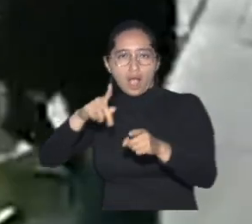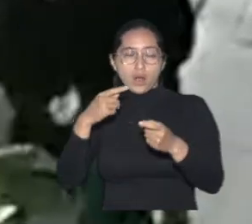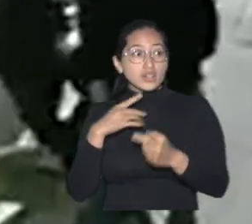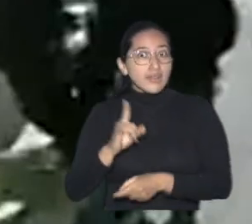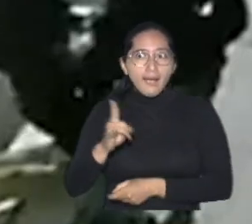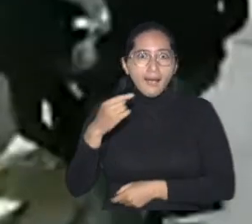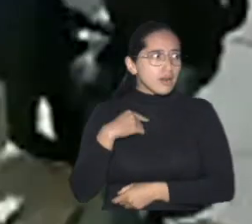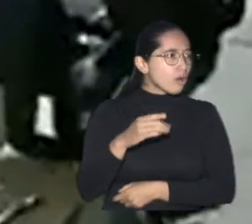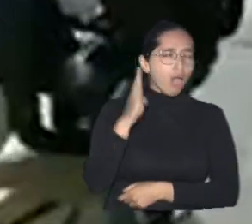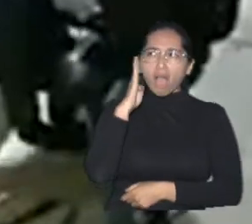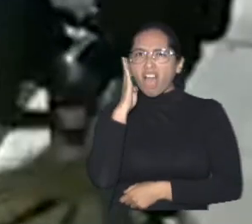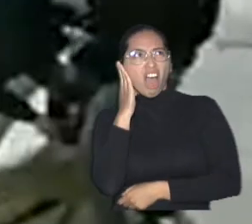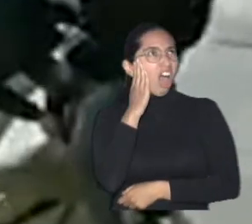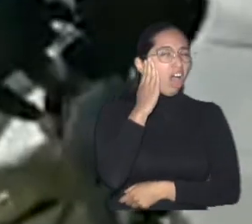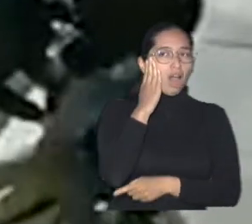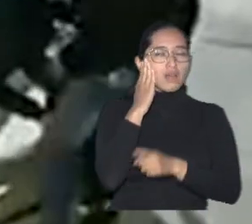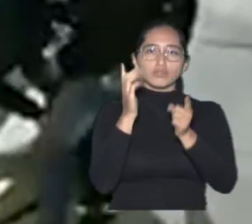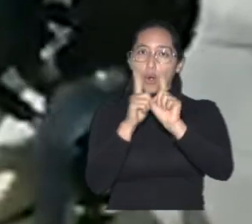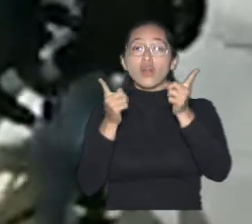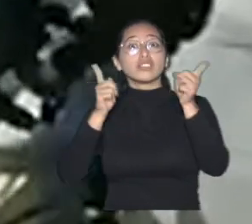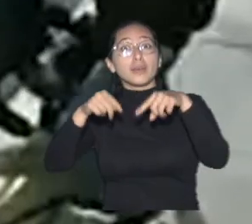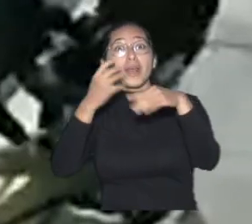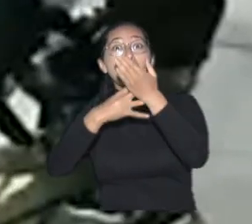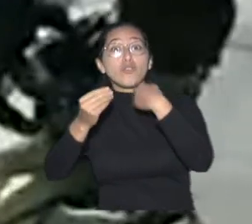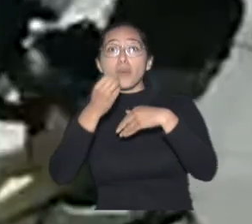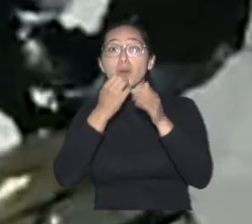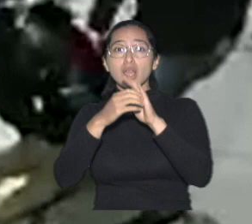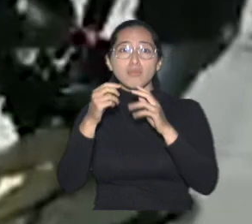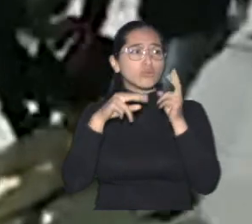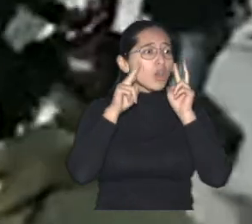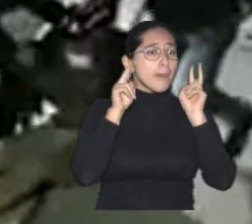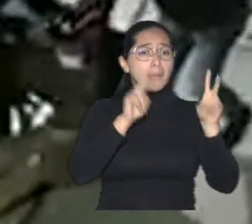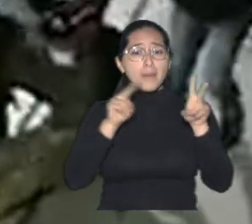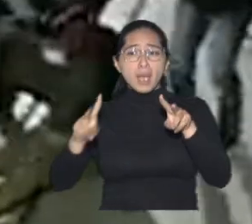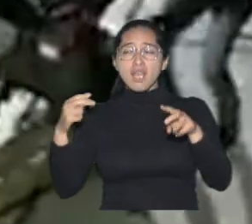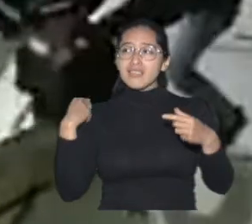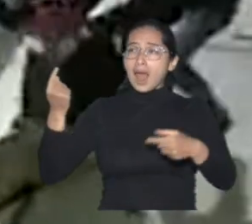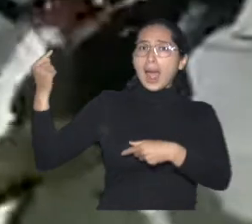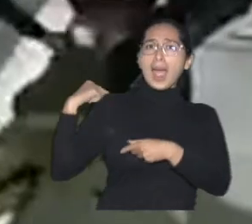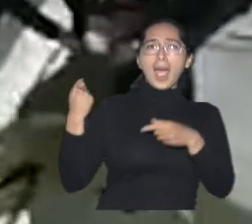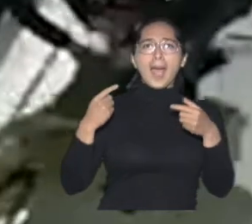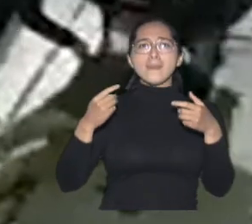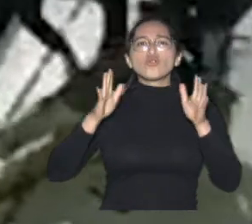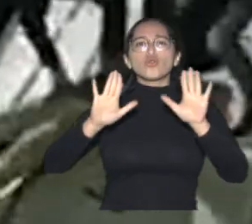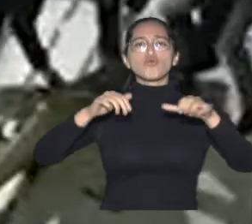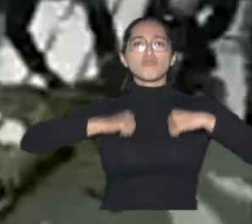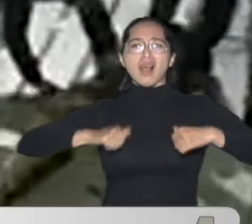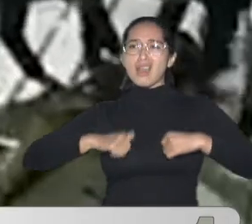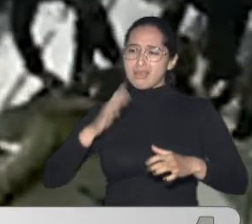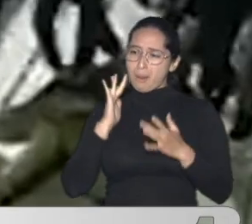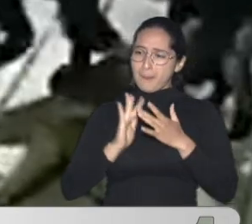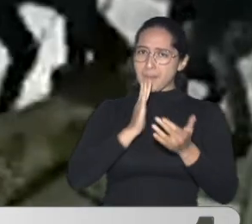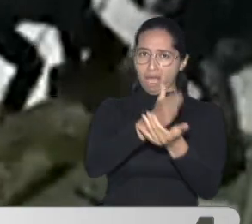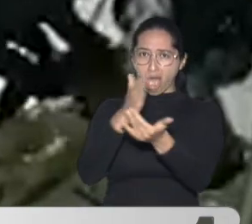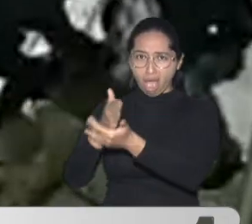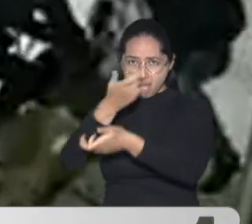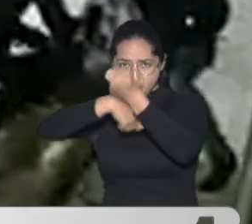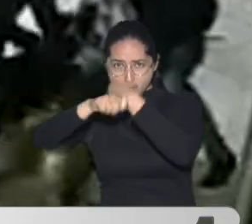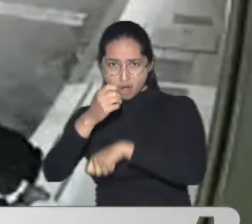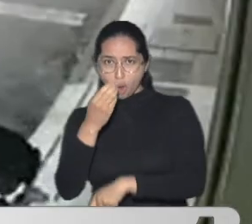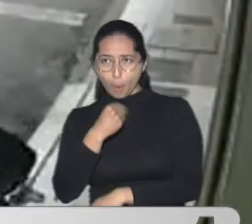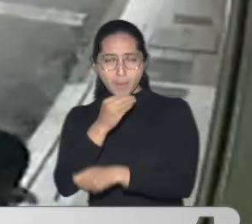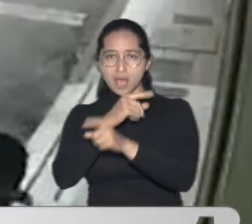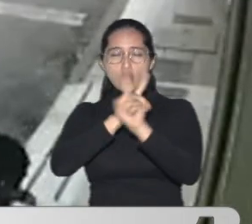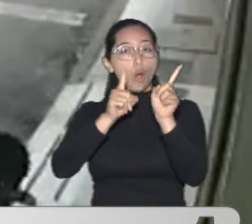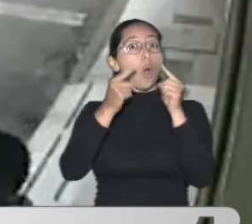atentos a no confiar en todos los domiciliarios que ven Porque podrían ser falsos y podrían estar allí para robarles Esto fue lo que dijo